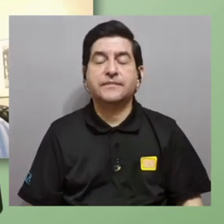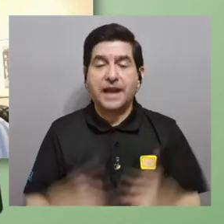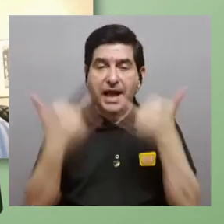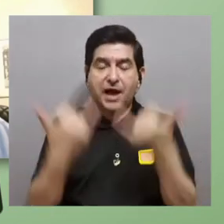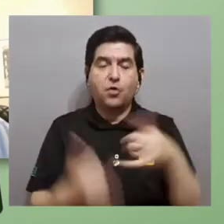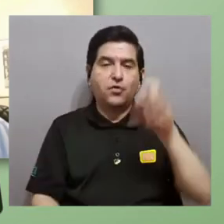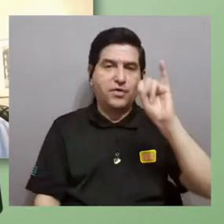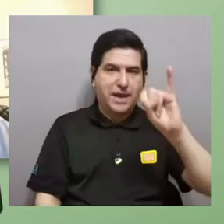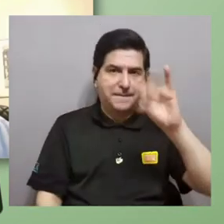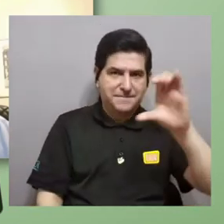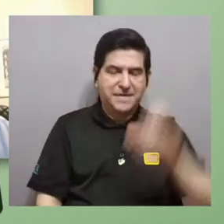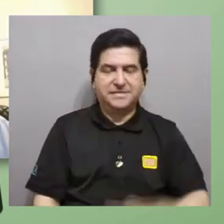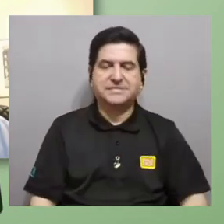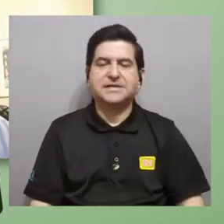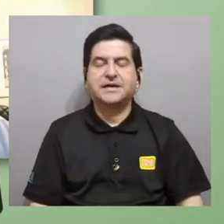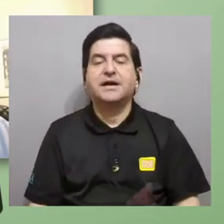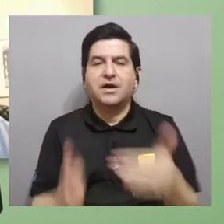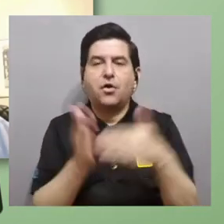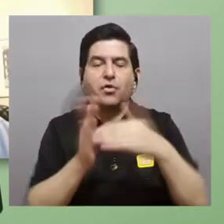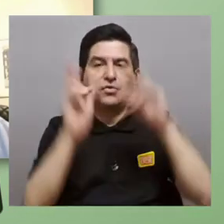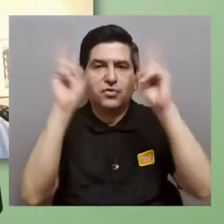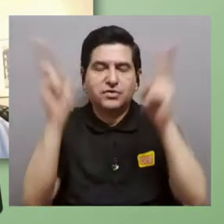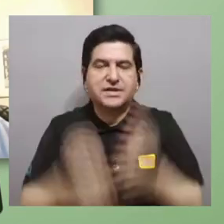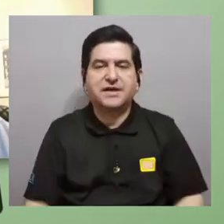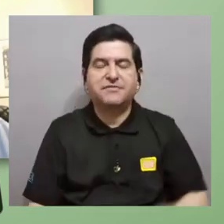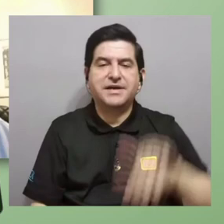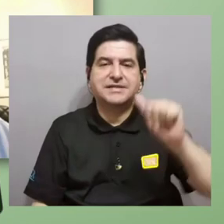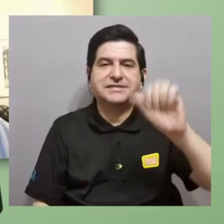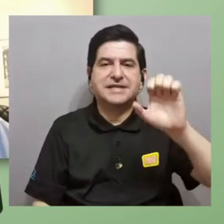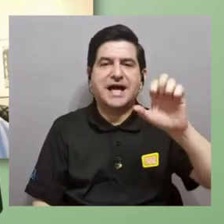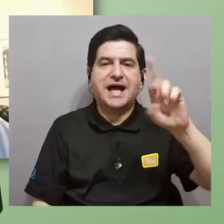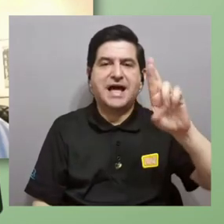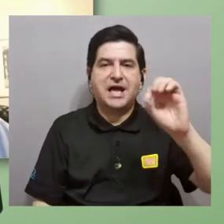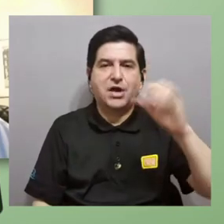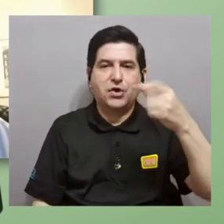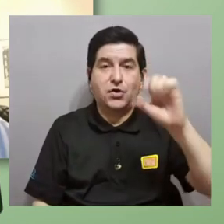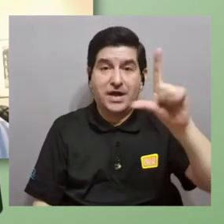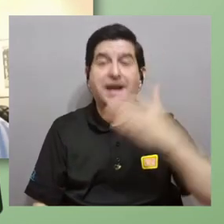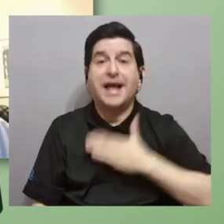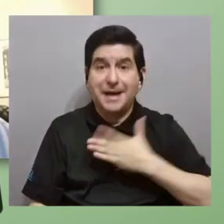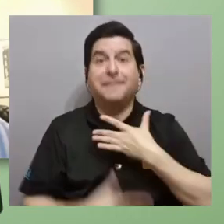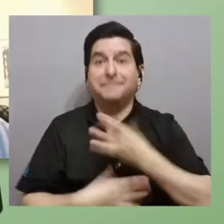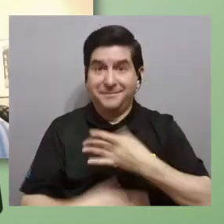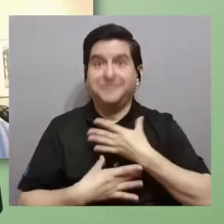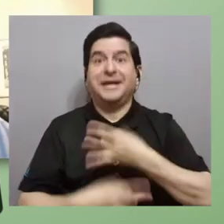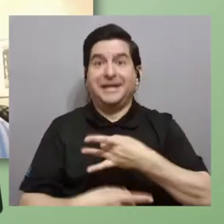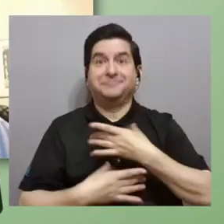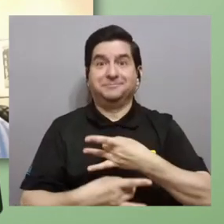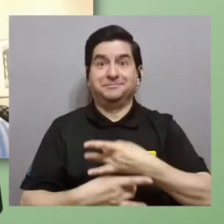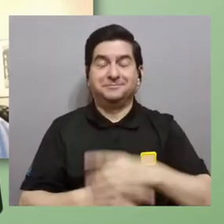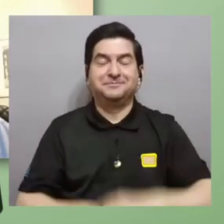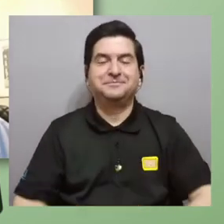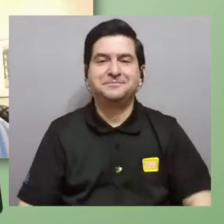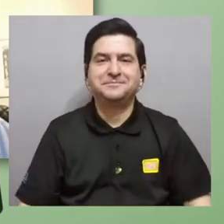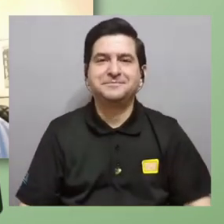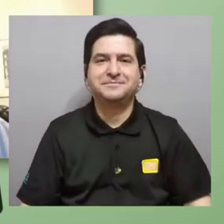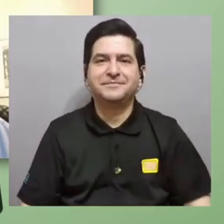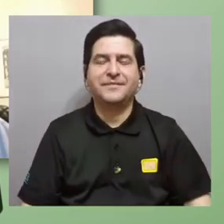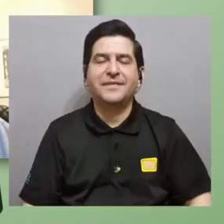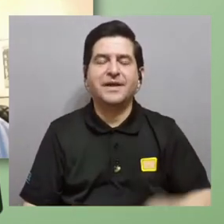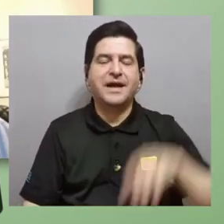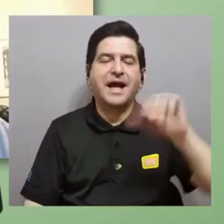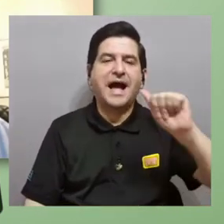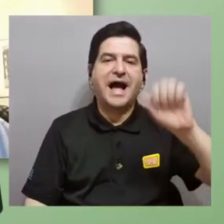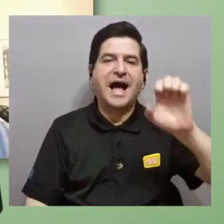¿qué sería? retomando el tema de los aerogeles que ya vieron que me apasiona entonces un aerogel